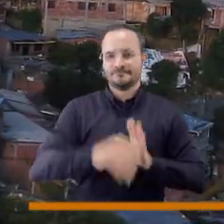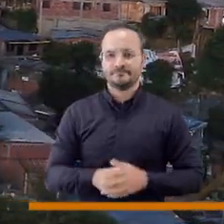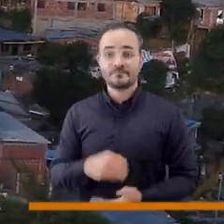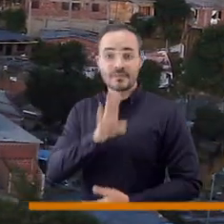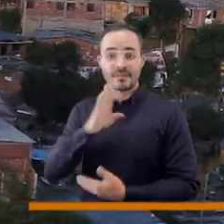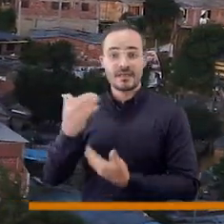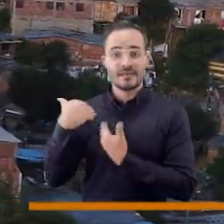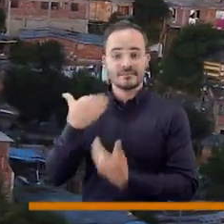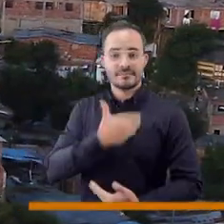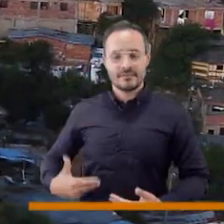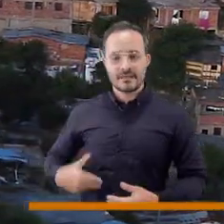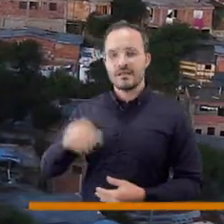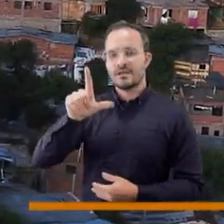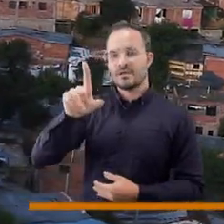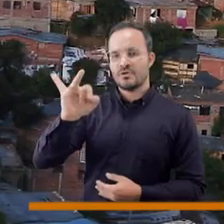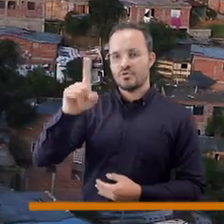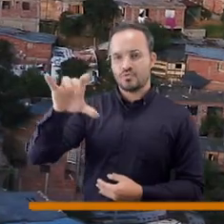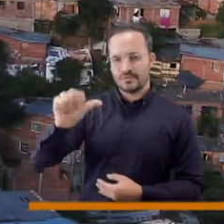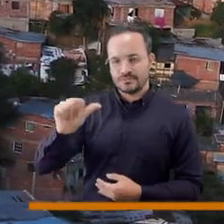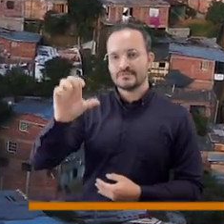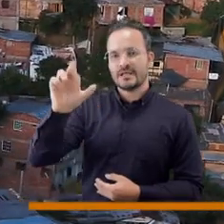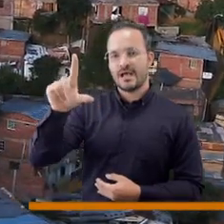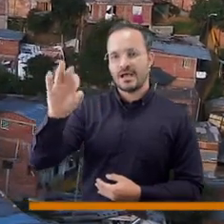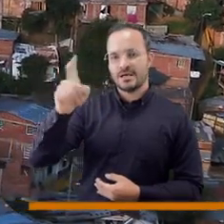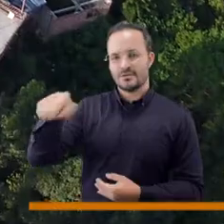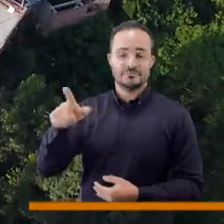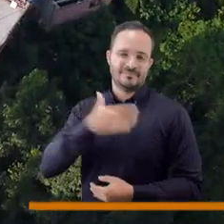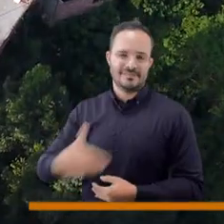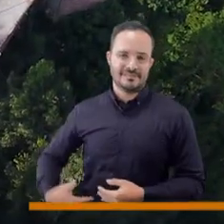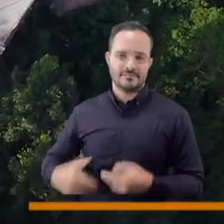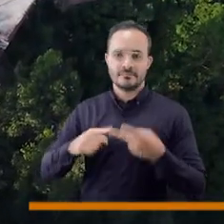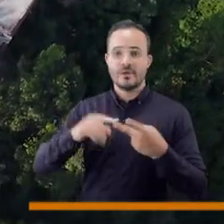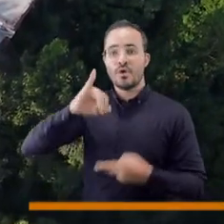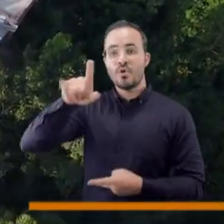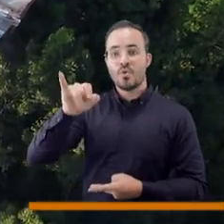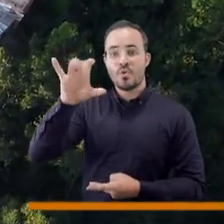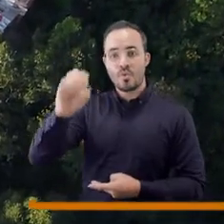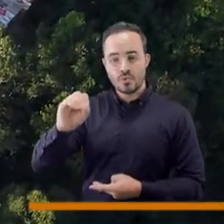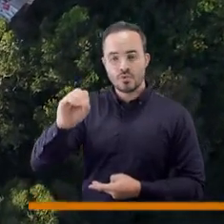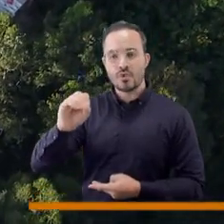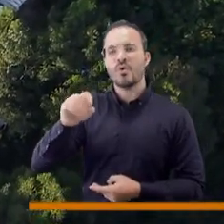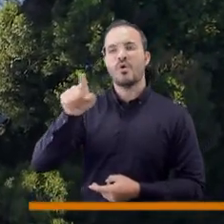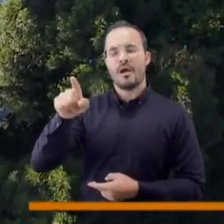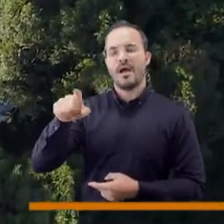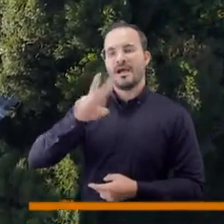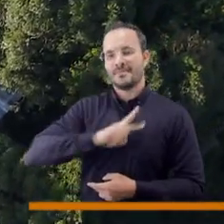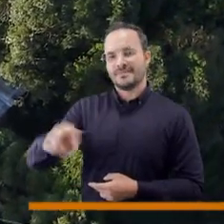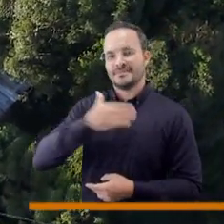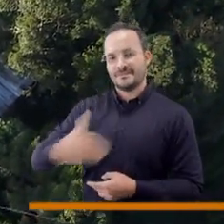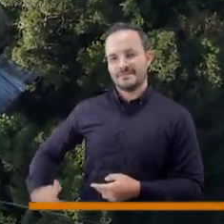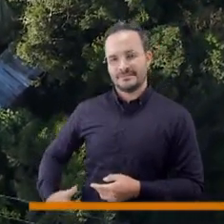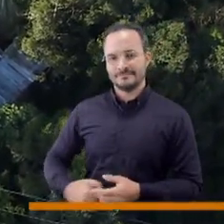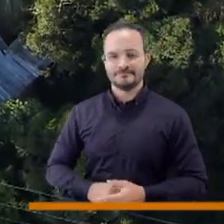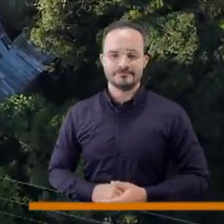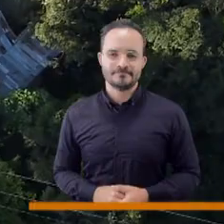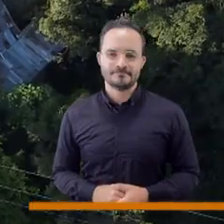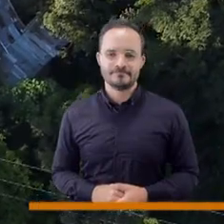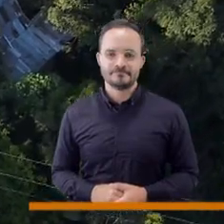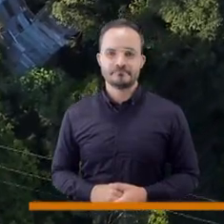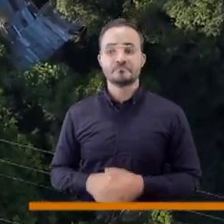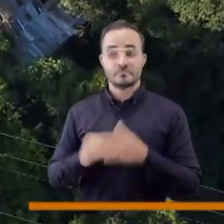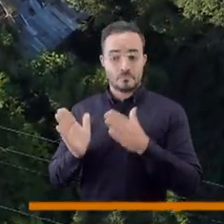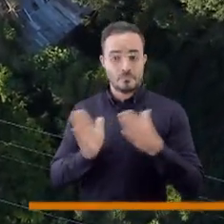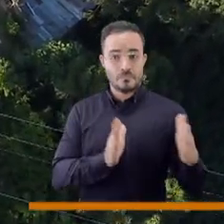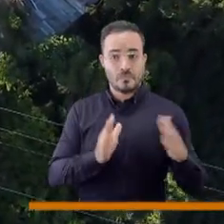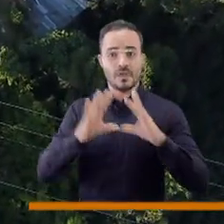Esta comisión la preside el concejal Luis Carlos Hernández Castro como presidente y Julio Enrique González Villa como